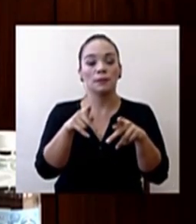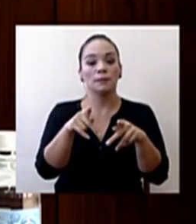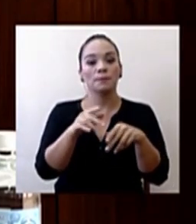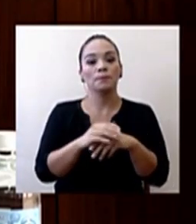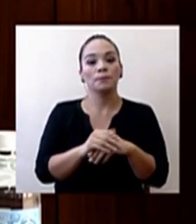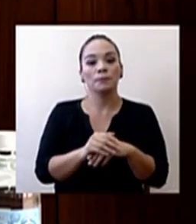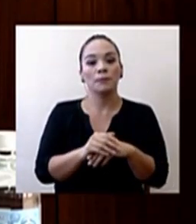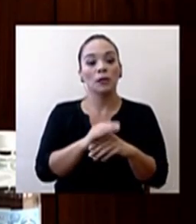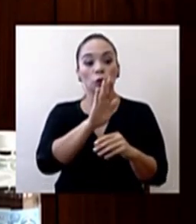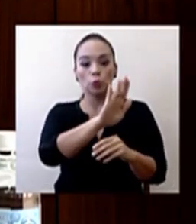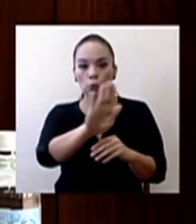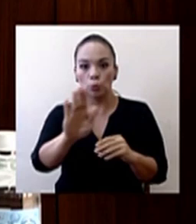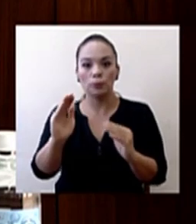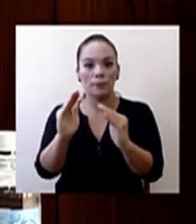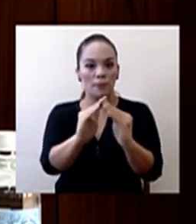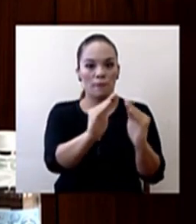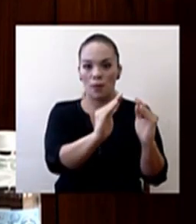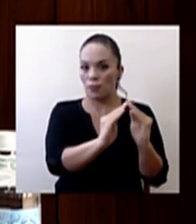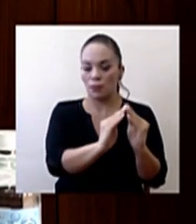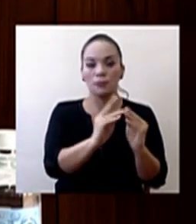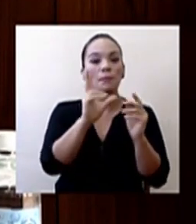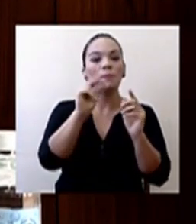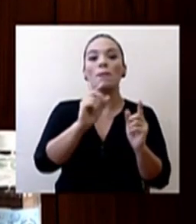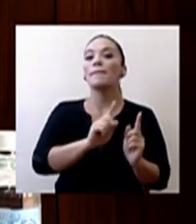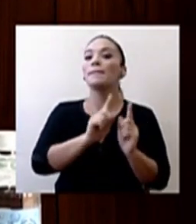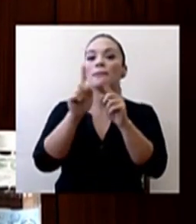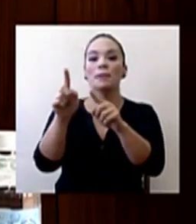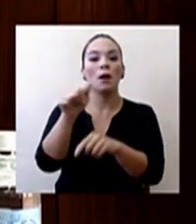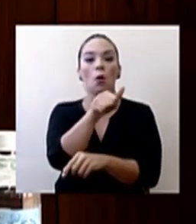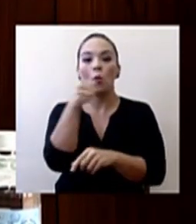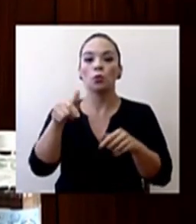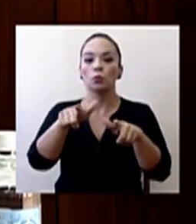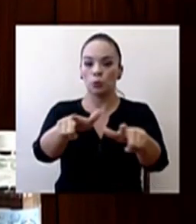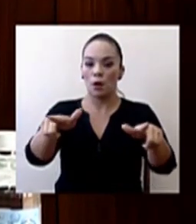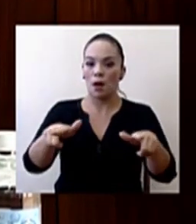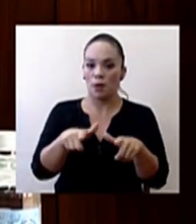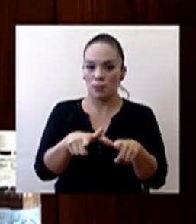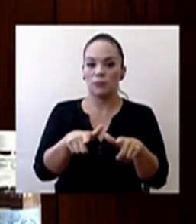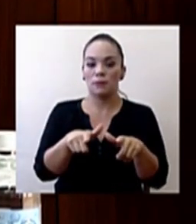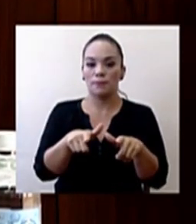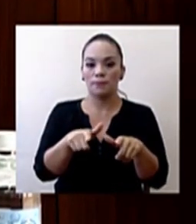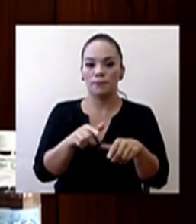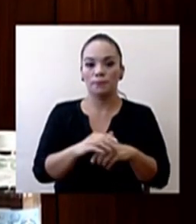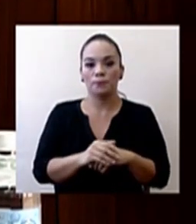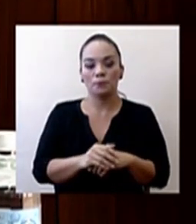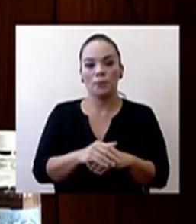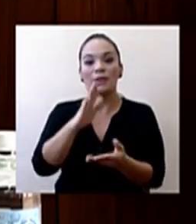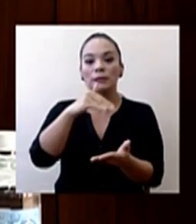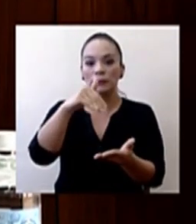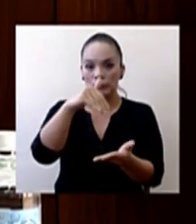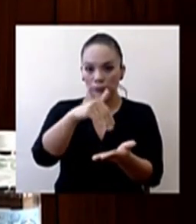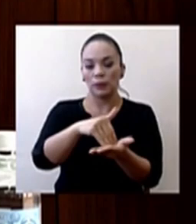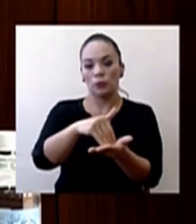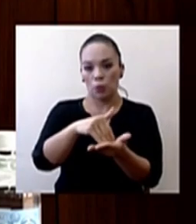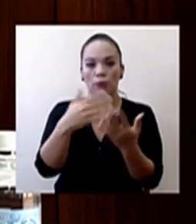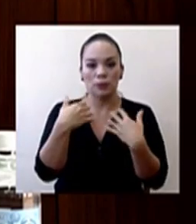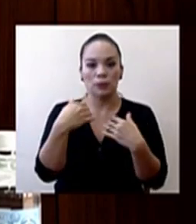viviendas para que no tengan que desplazarse a otros lugares, especialmente cuando es un centro de salud.